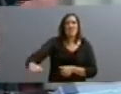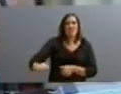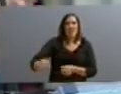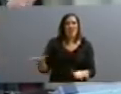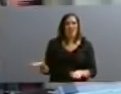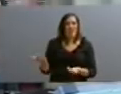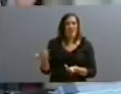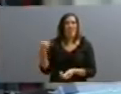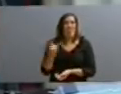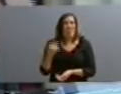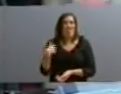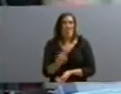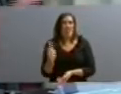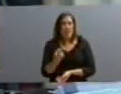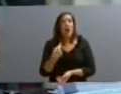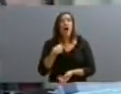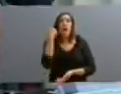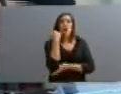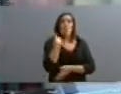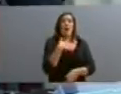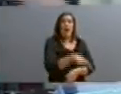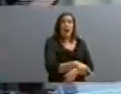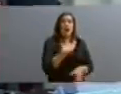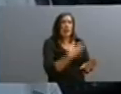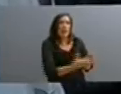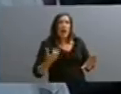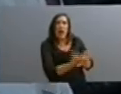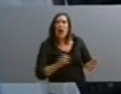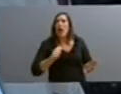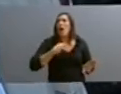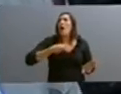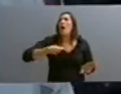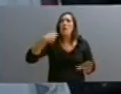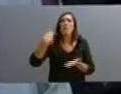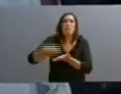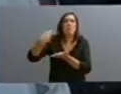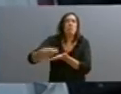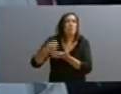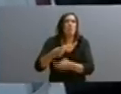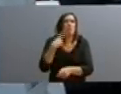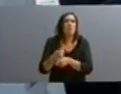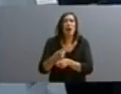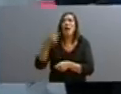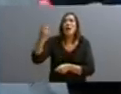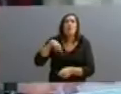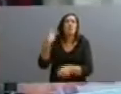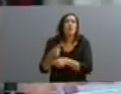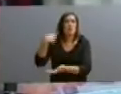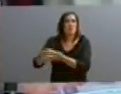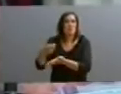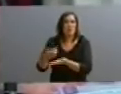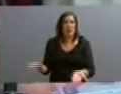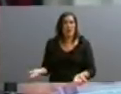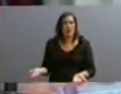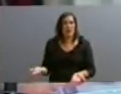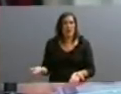finanzas argentinas porque le estaríamos sustrayendo sumas que luego no serían demandadas por el resto de los... y que serían impagables. Porque lo